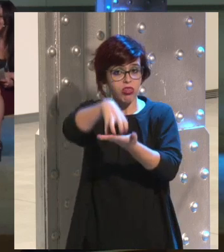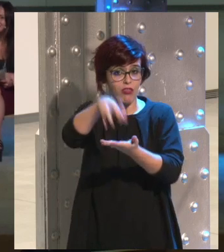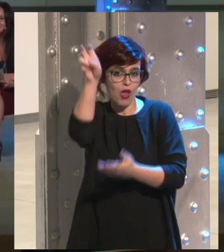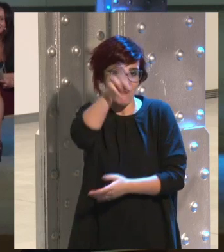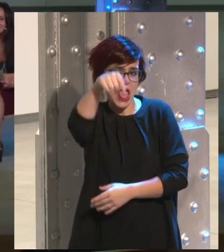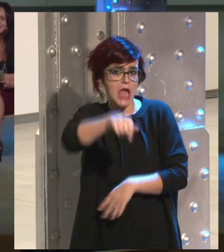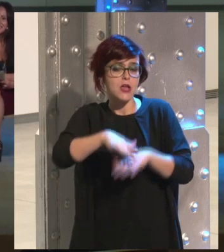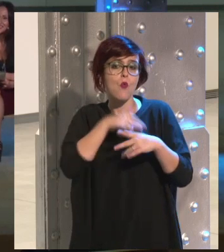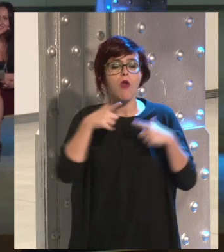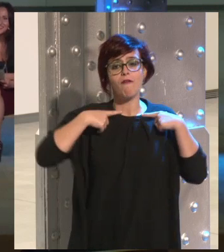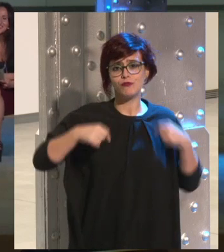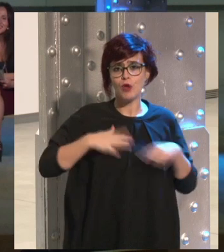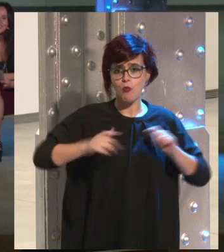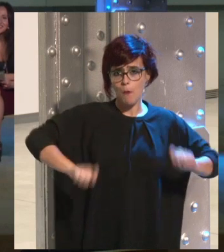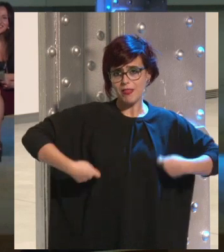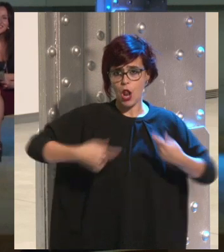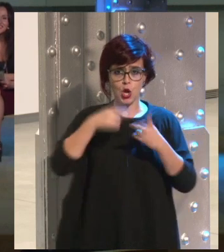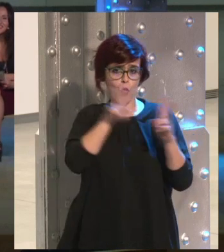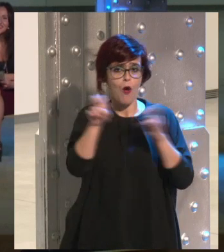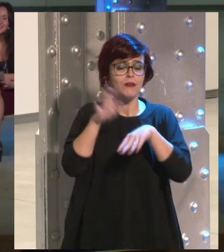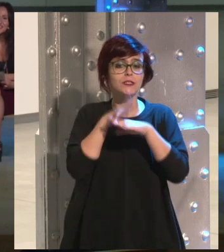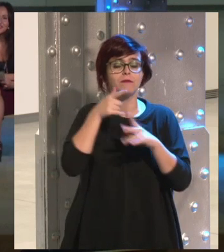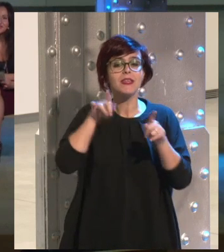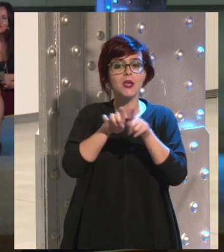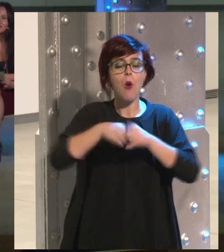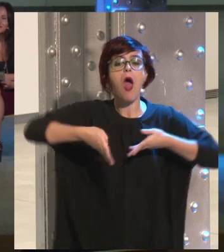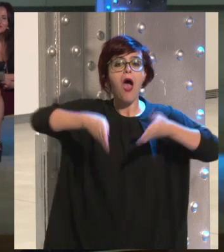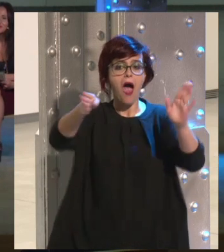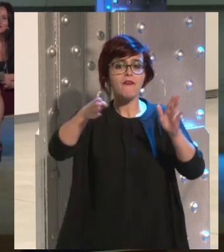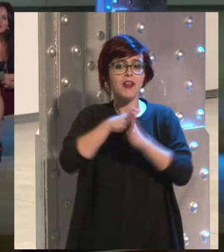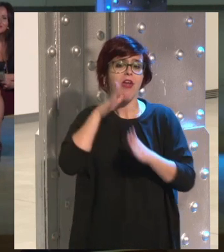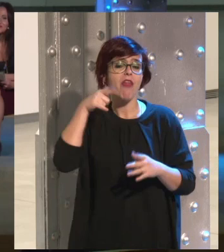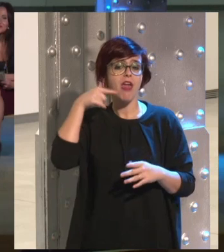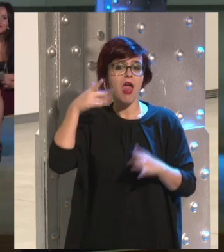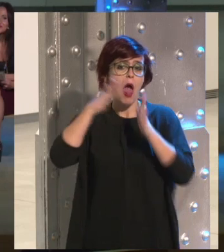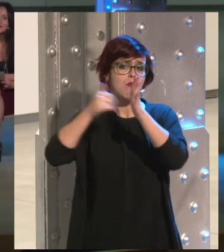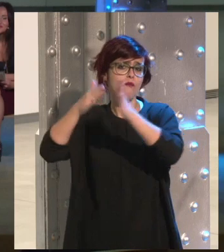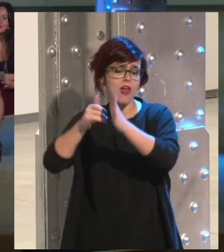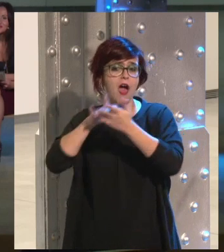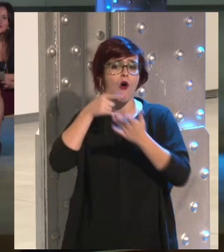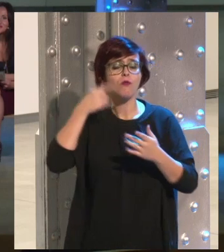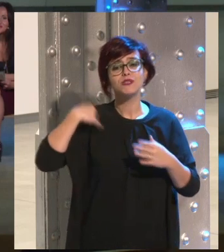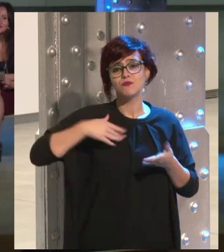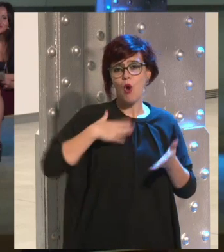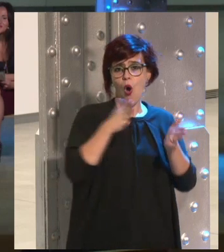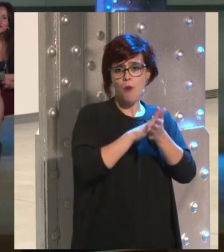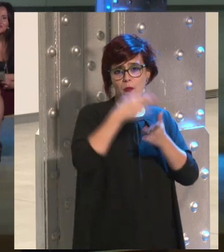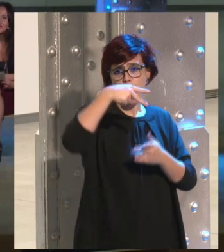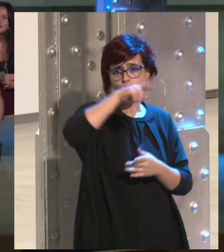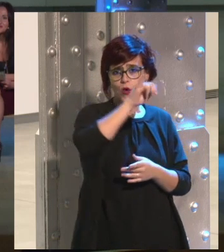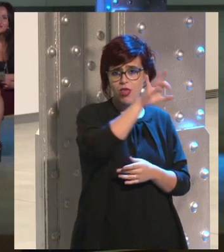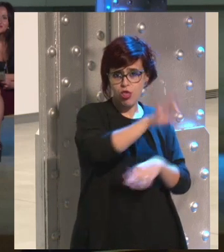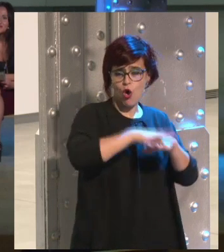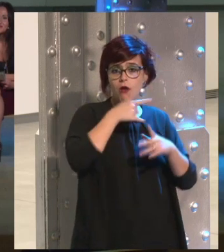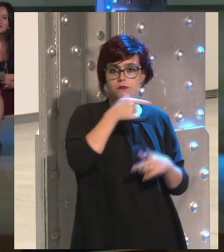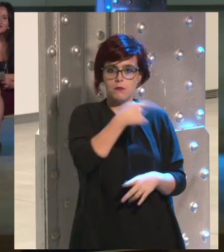una blusa o unos pantalones nuevos, te ibas por la avenida de la Albufera o por Bravo Murillo y todo el mundo decía, joder, se ha comprado esto